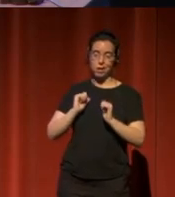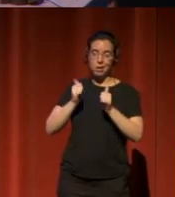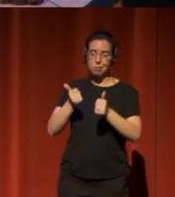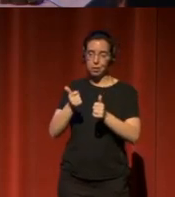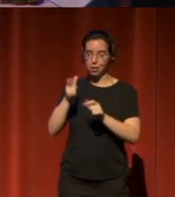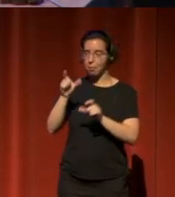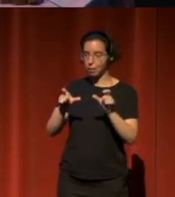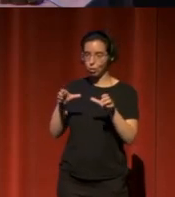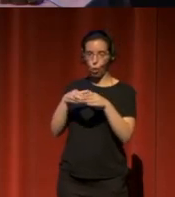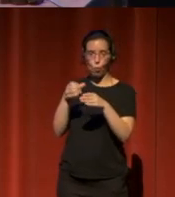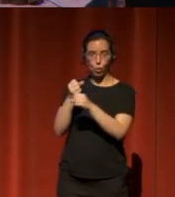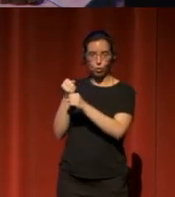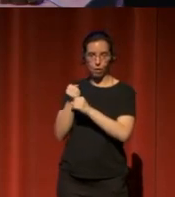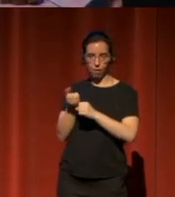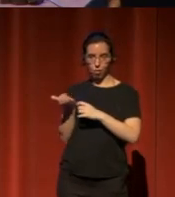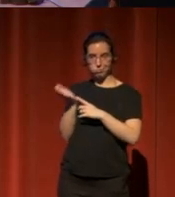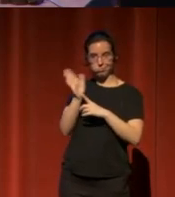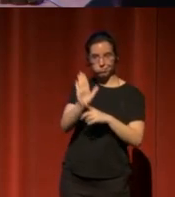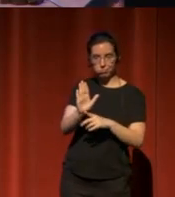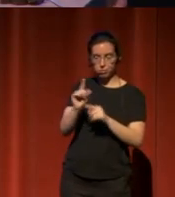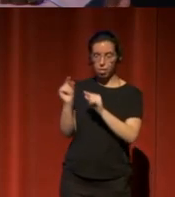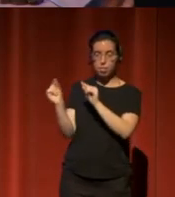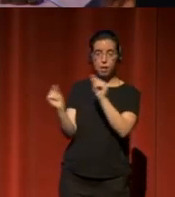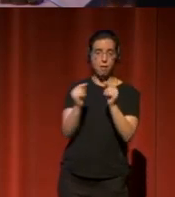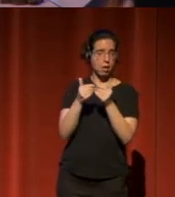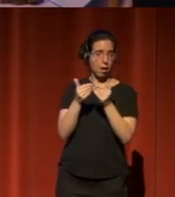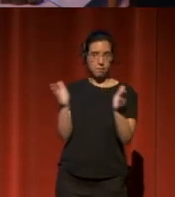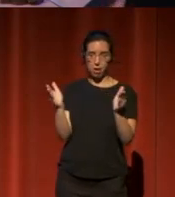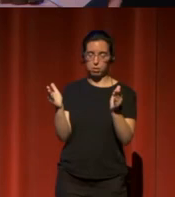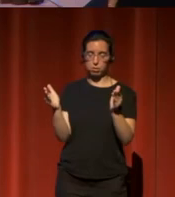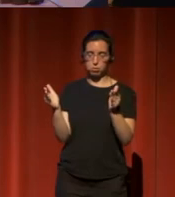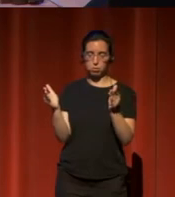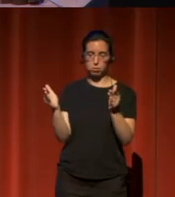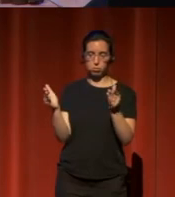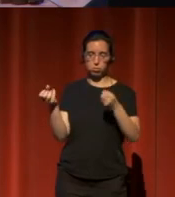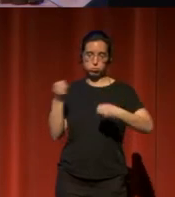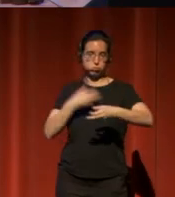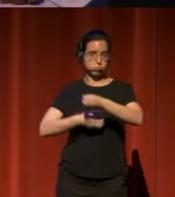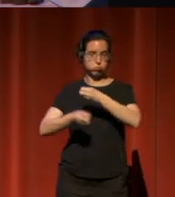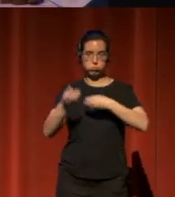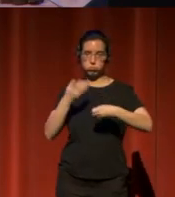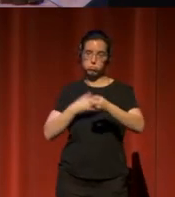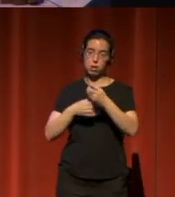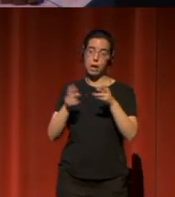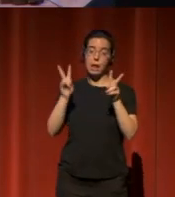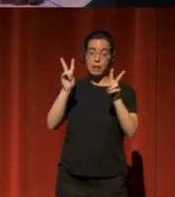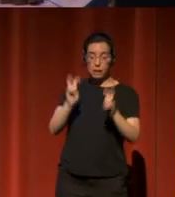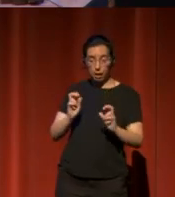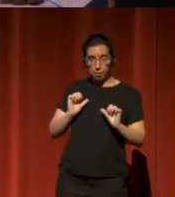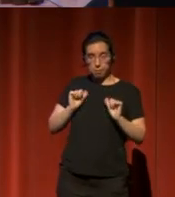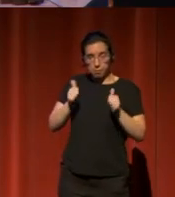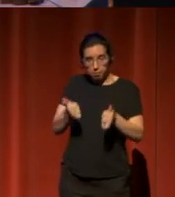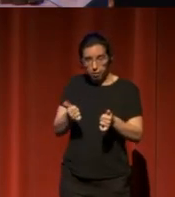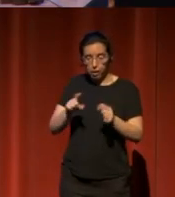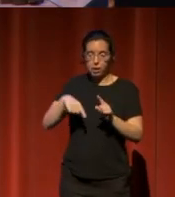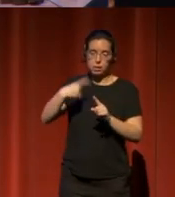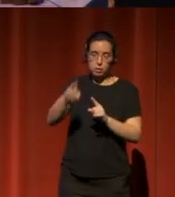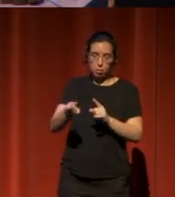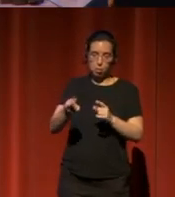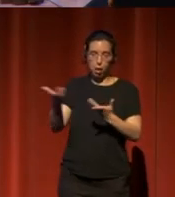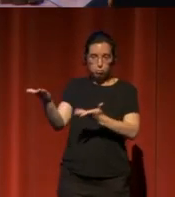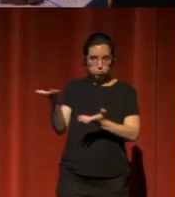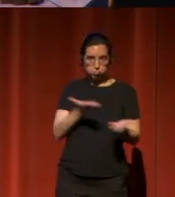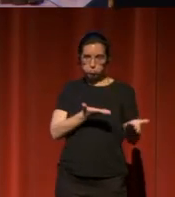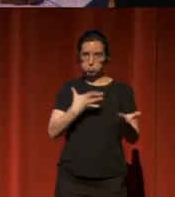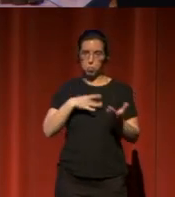trabajo. Son debates abiertos en las que se introduce una temática, pero se invita a que se